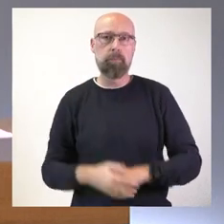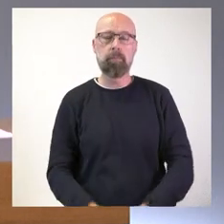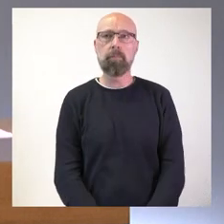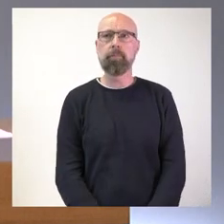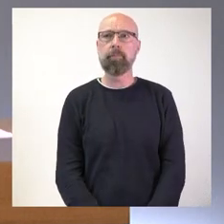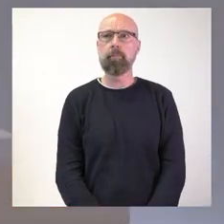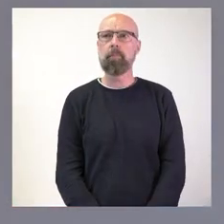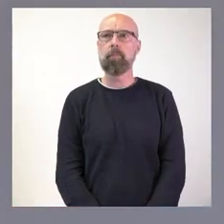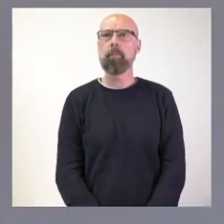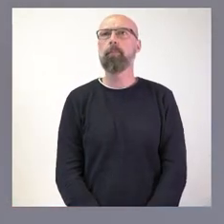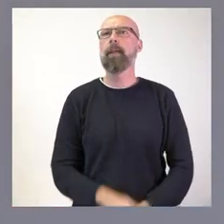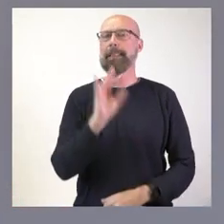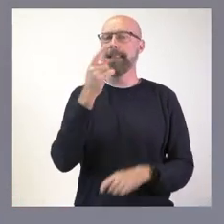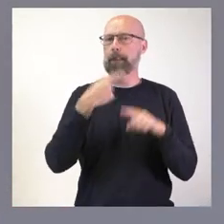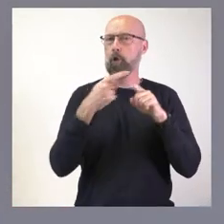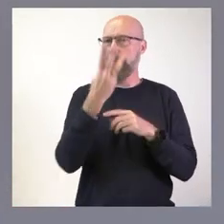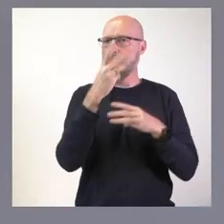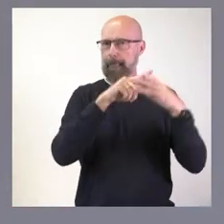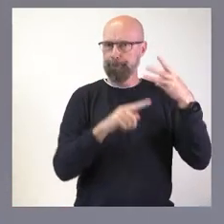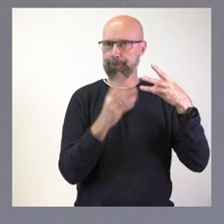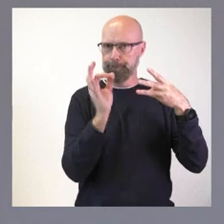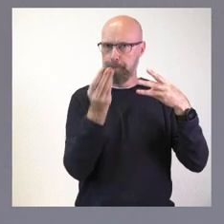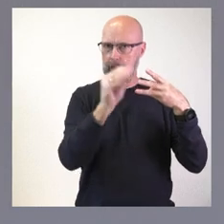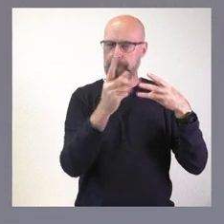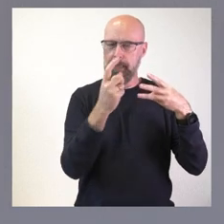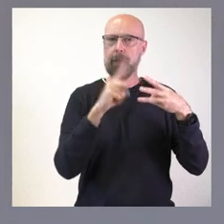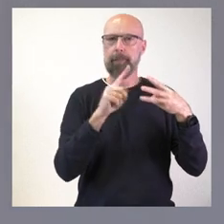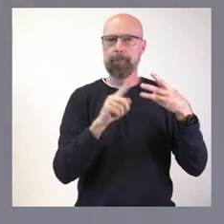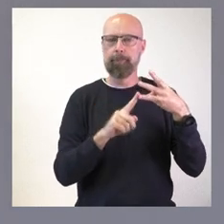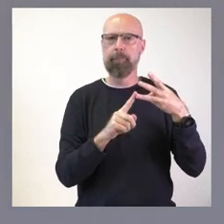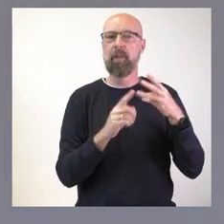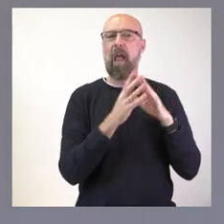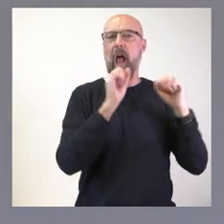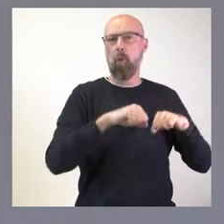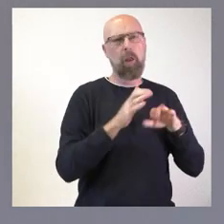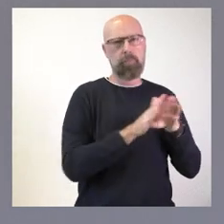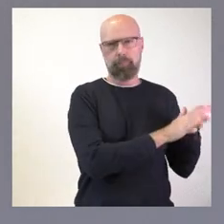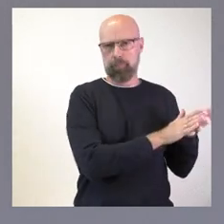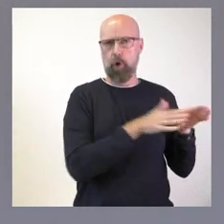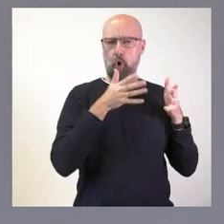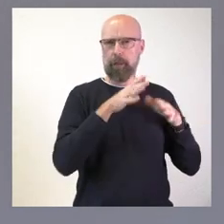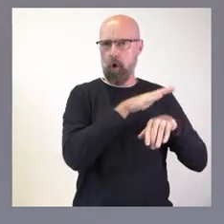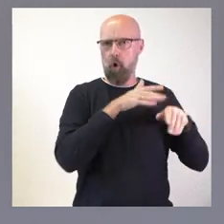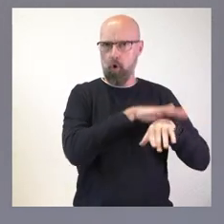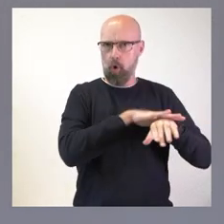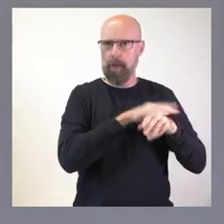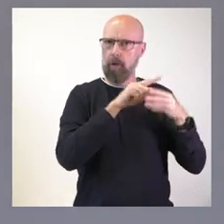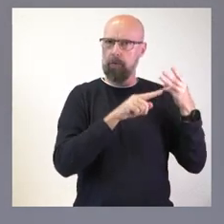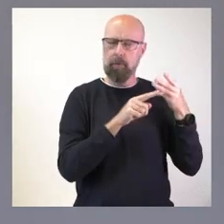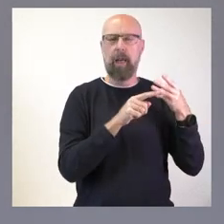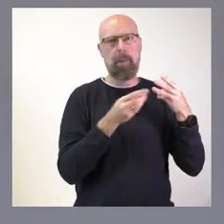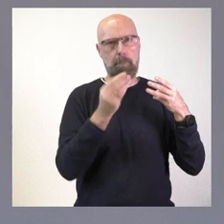Muchas gracias, presidente. Tres cuestiones adicionales, efectivamente, ya fuera de lo que son los acuerdos del Consejo de Gobierno, pero creo que puede ser de interés que los